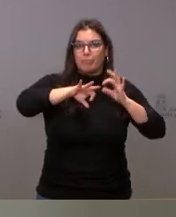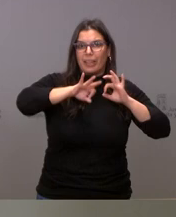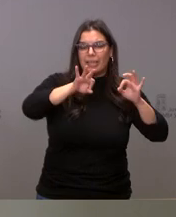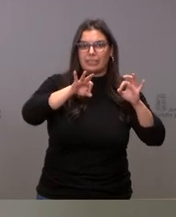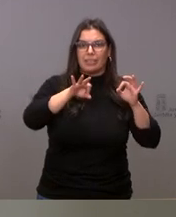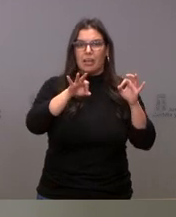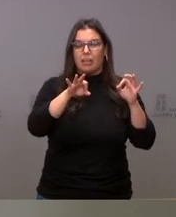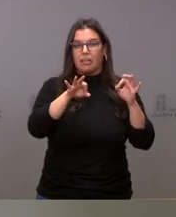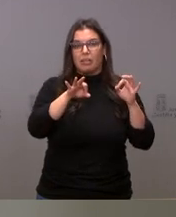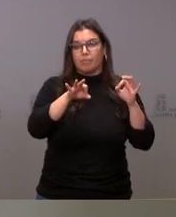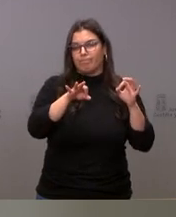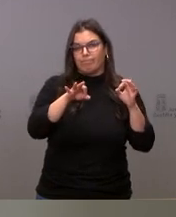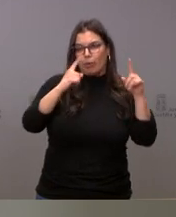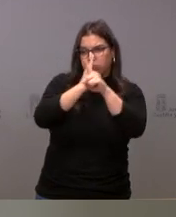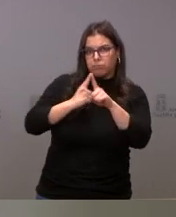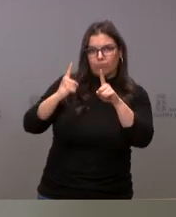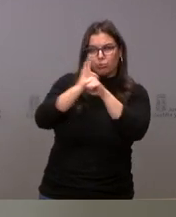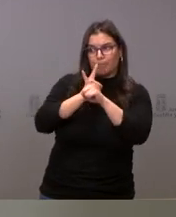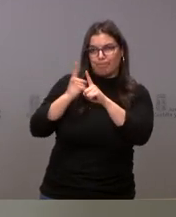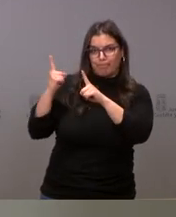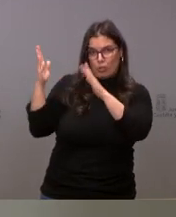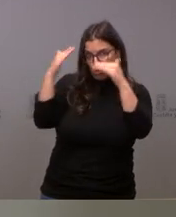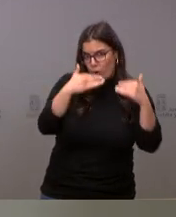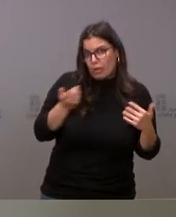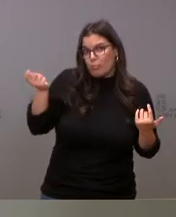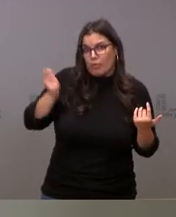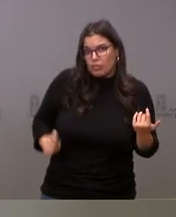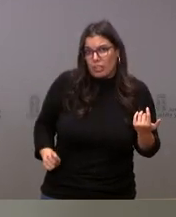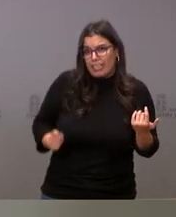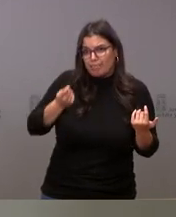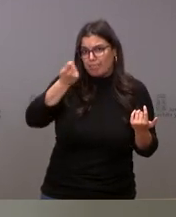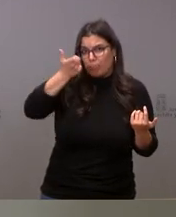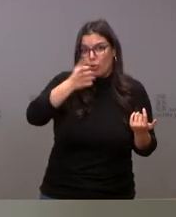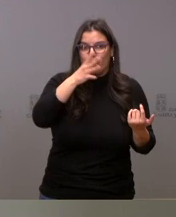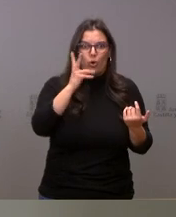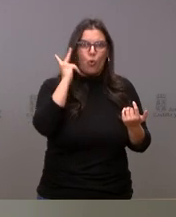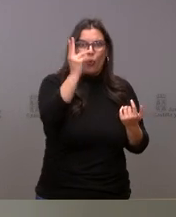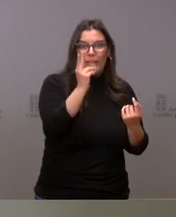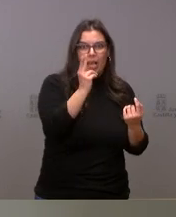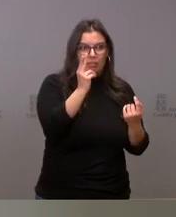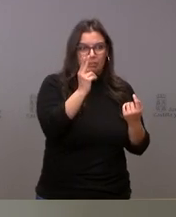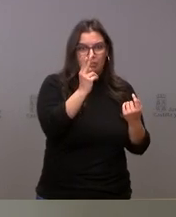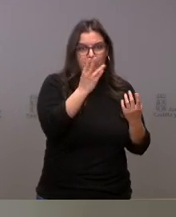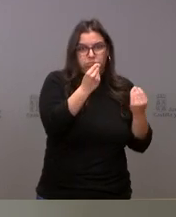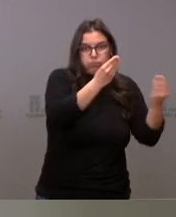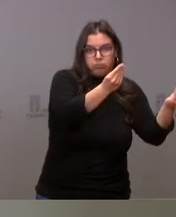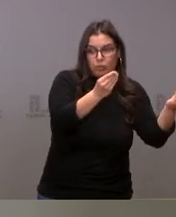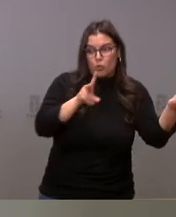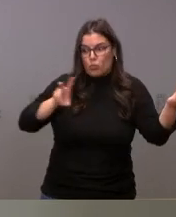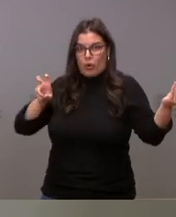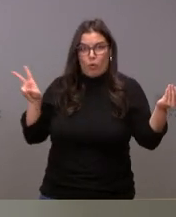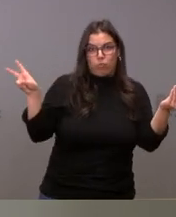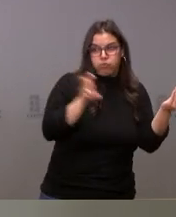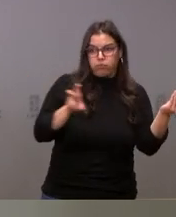reposición baja, es decir, que el número de médicos que se jubilan es superior al número de médicos que